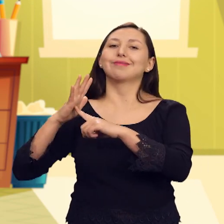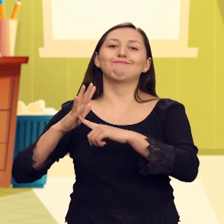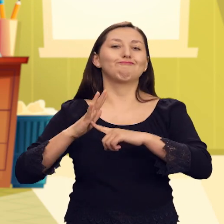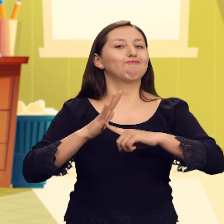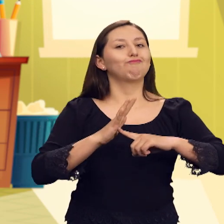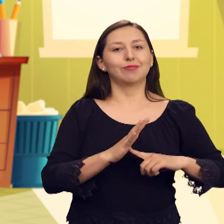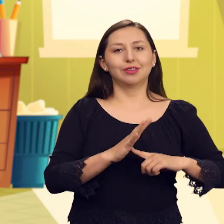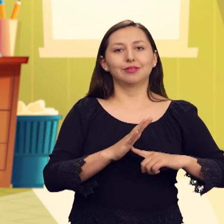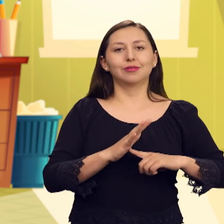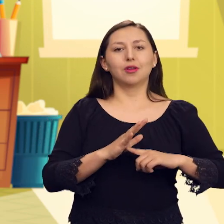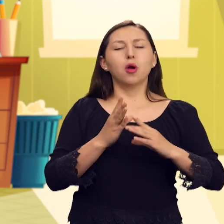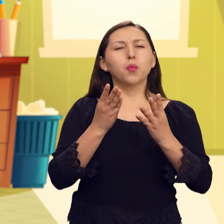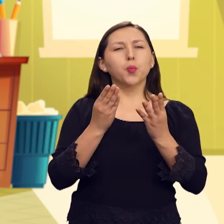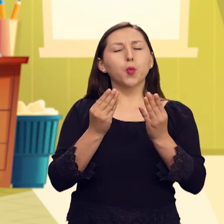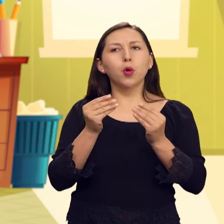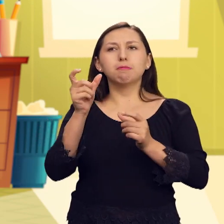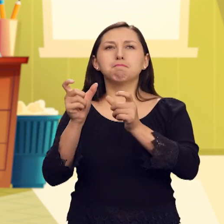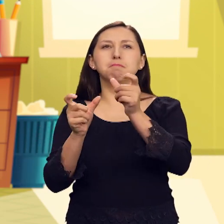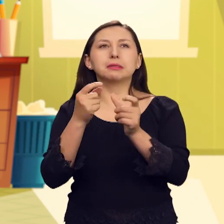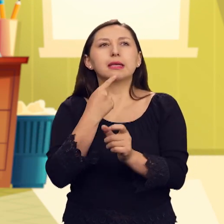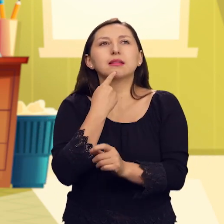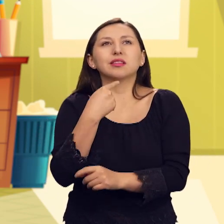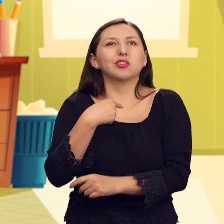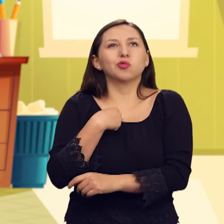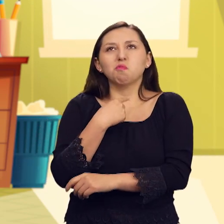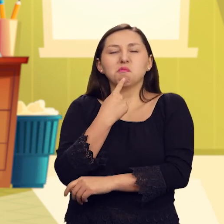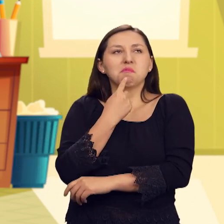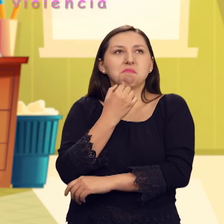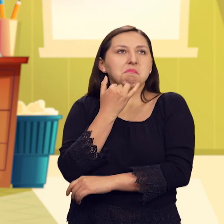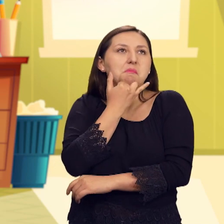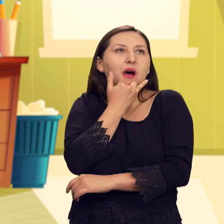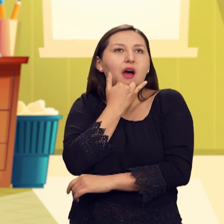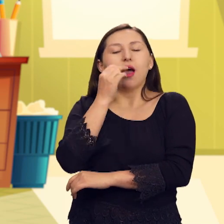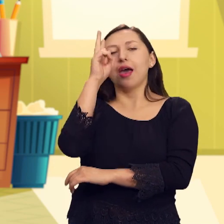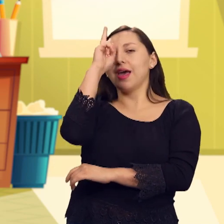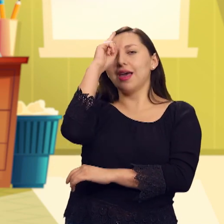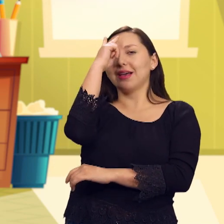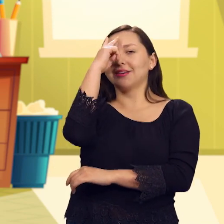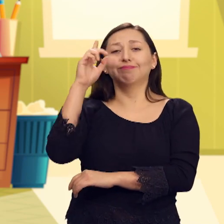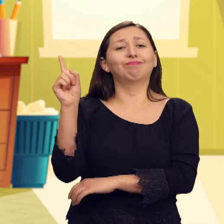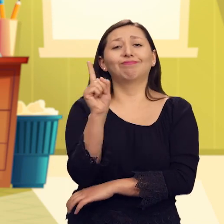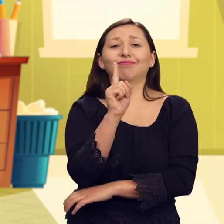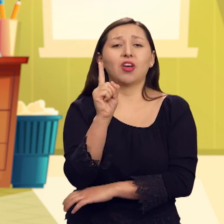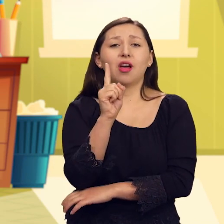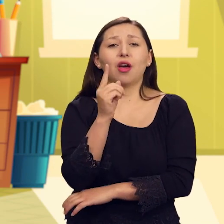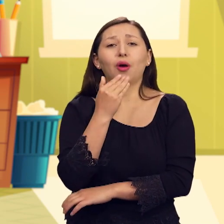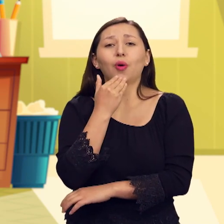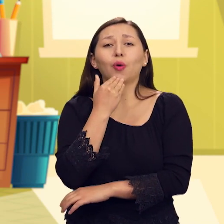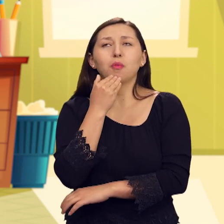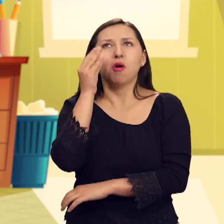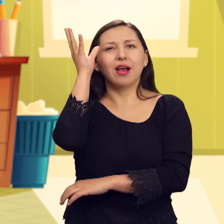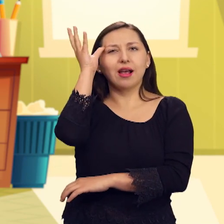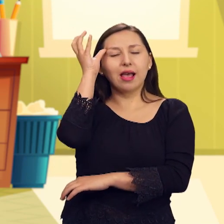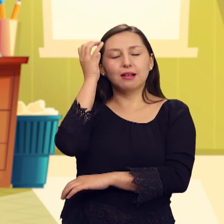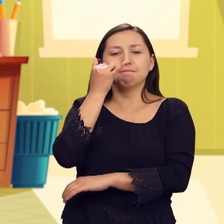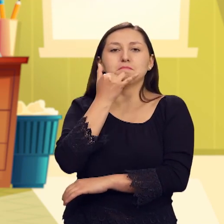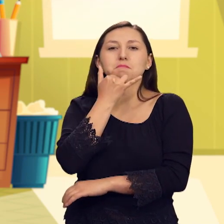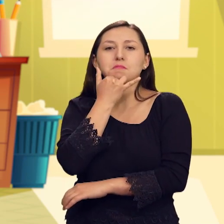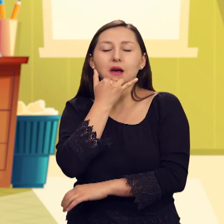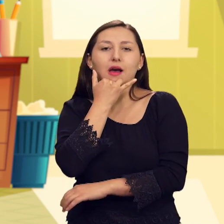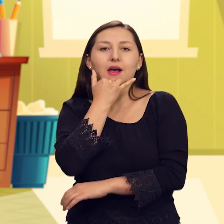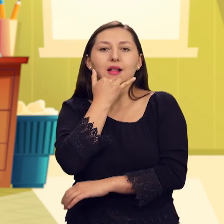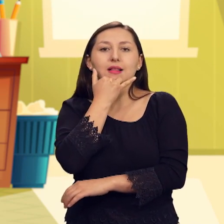Yo sé que muchas personas pensarán que estoy exagerando. Pero creo que los estereotipos de cualquier clase pueden generar